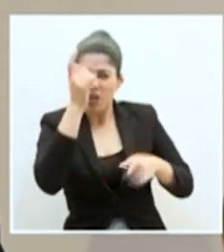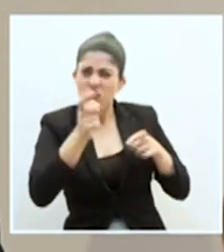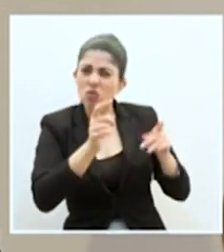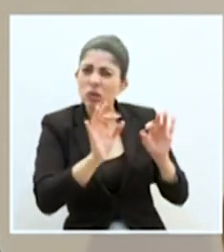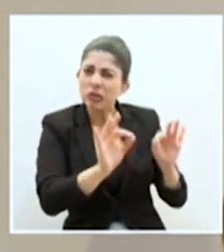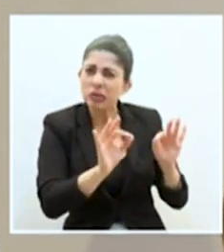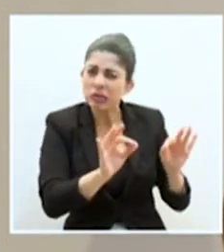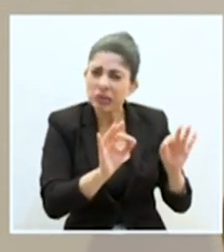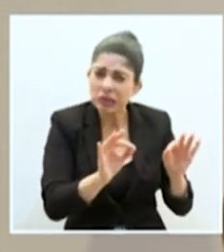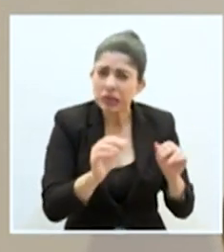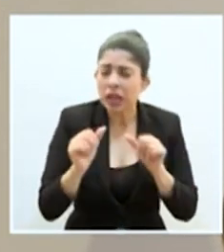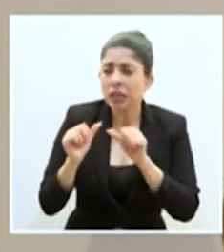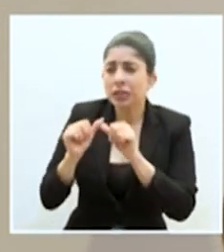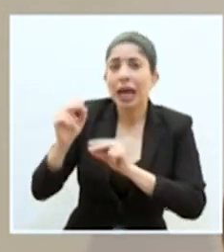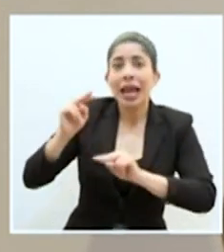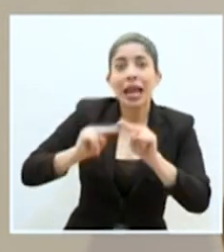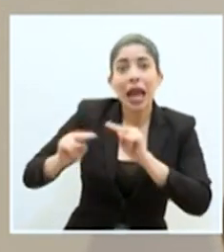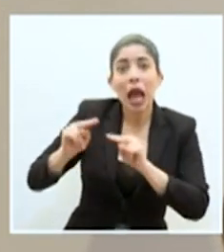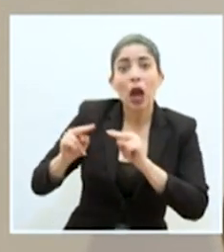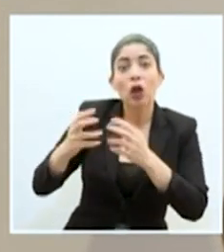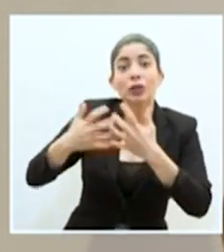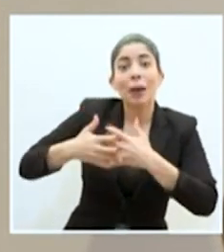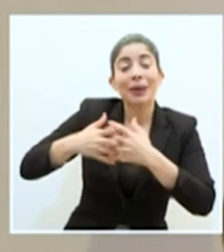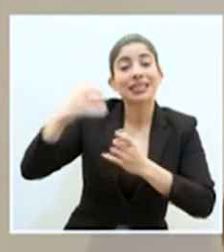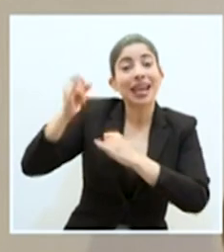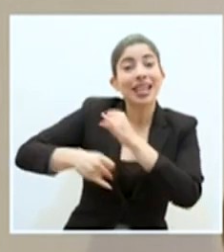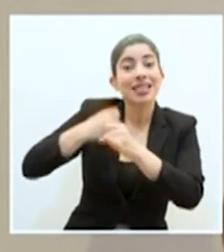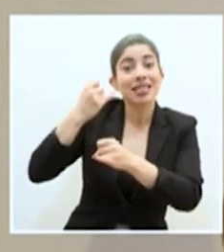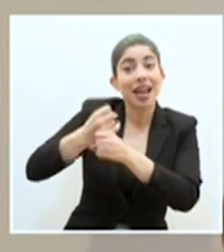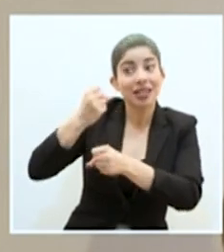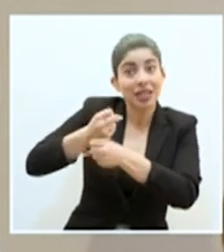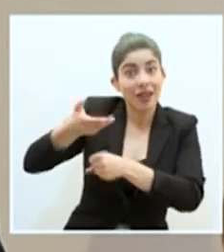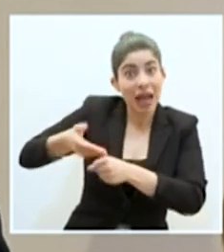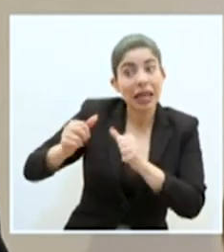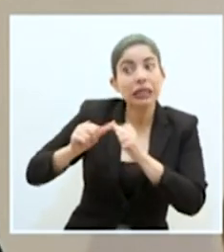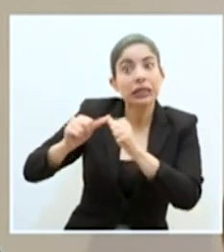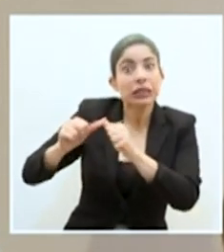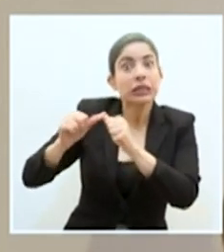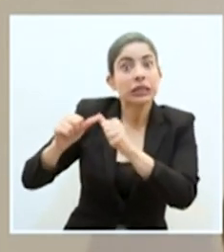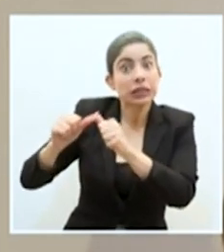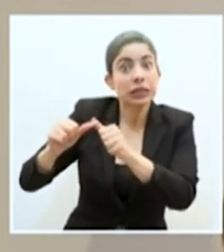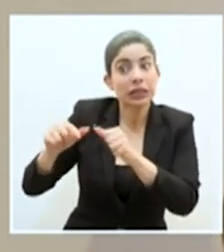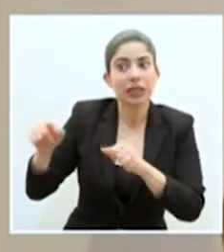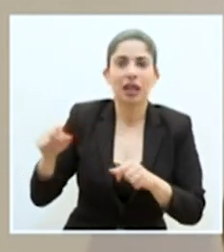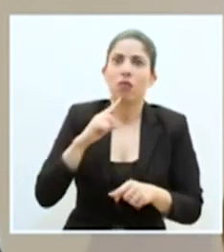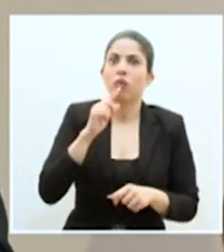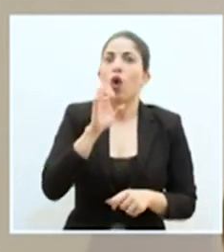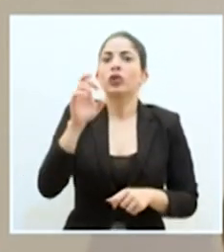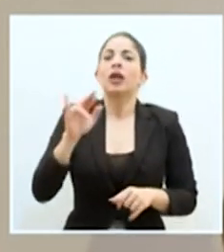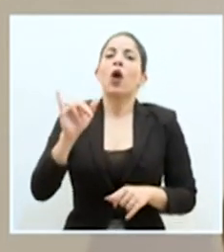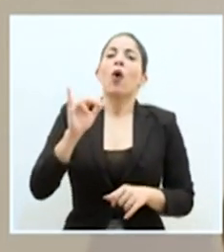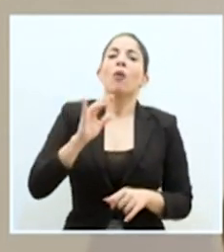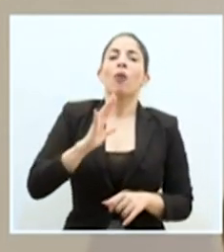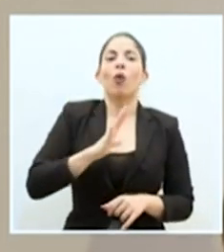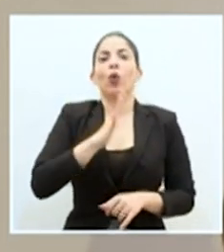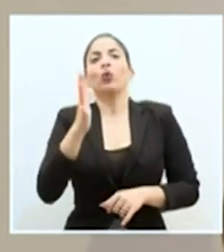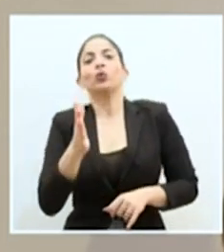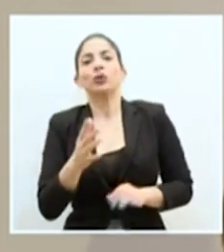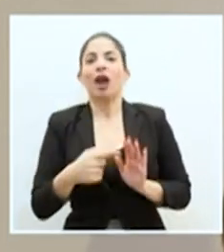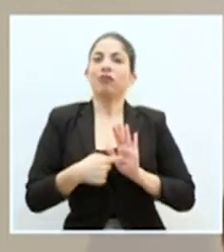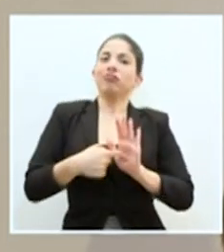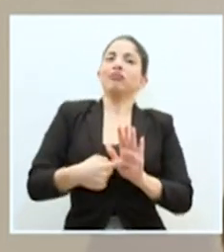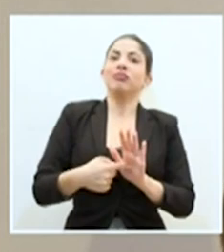logrado mantener la continuidad de los negocios de las empresas multinacionales que están operando aquí, se ha lucido, por ponerlo de alguna forma,